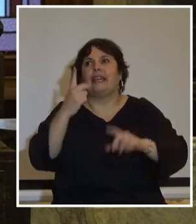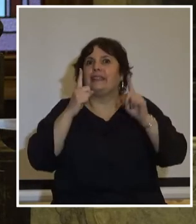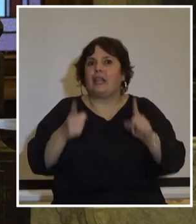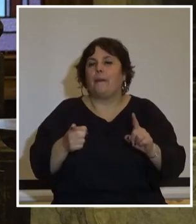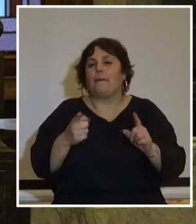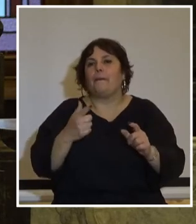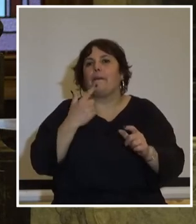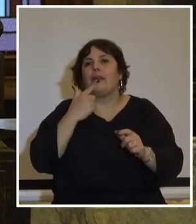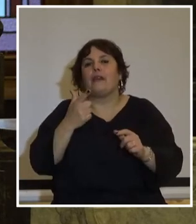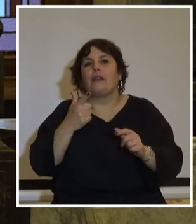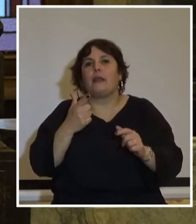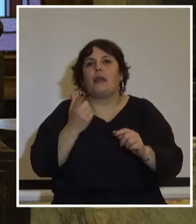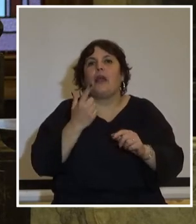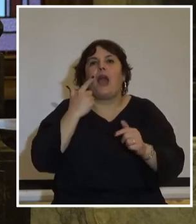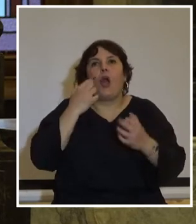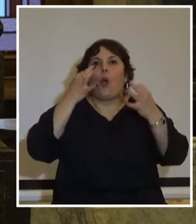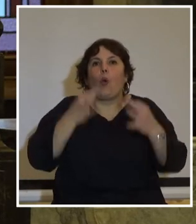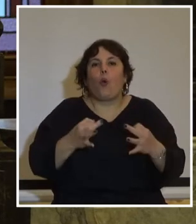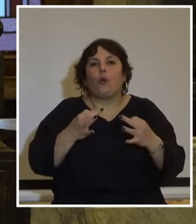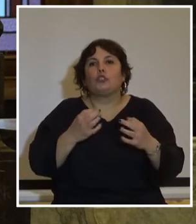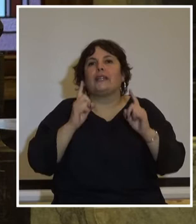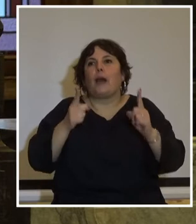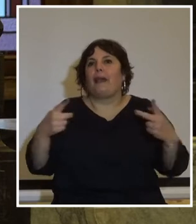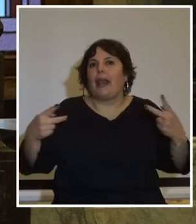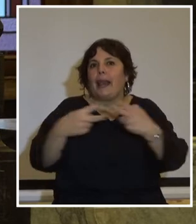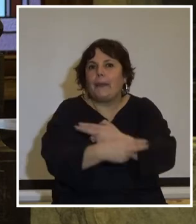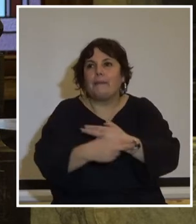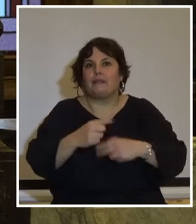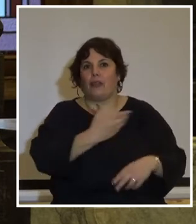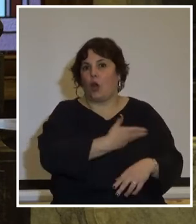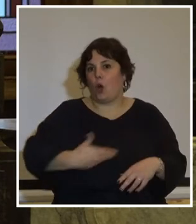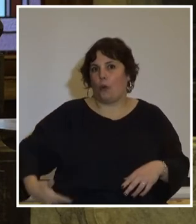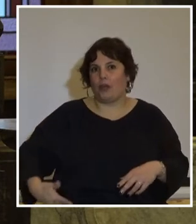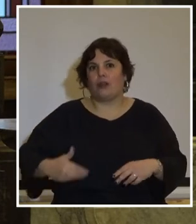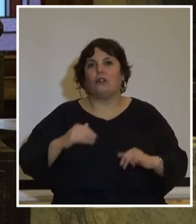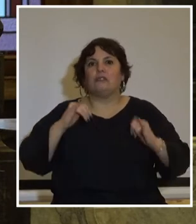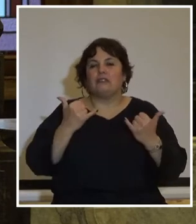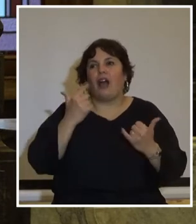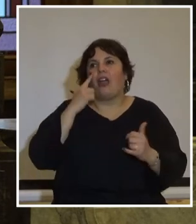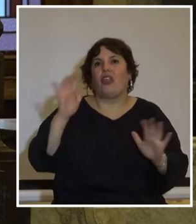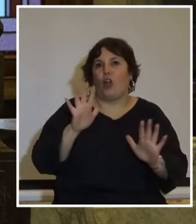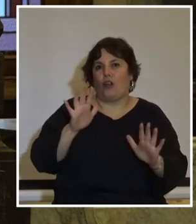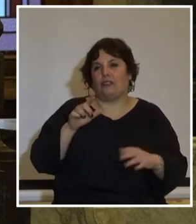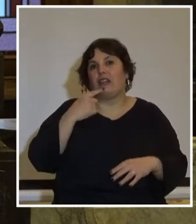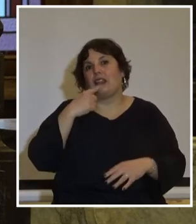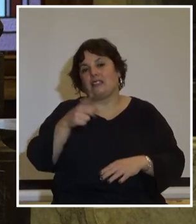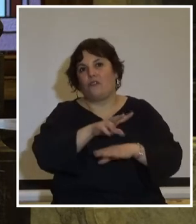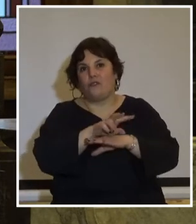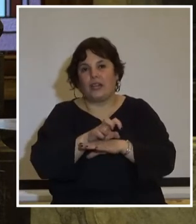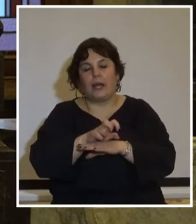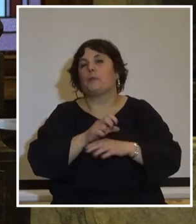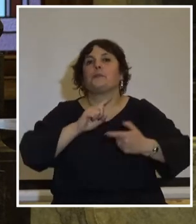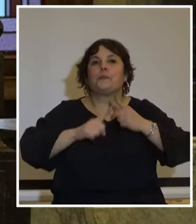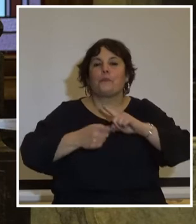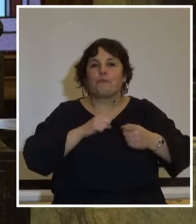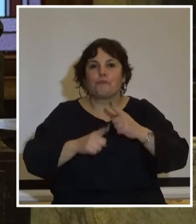expresión también fue limitada por el gobierno y desconocida, sobre todo, dice Percivale. En relación